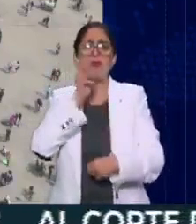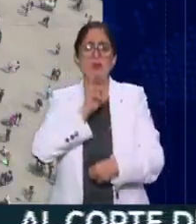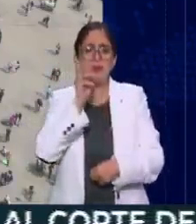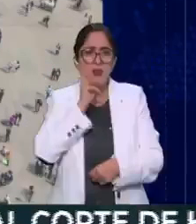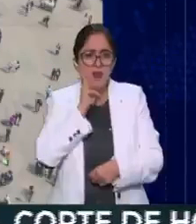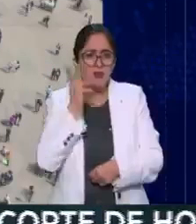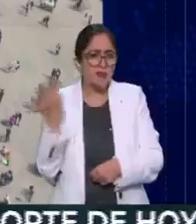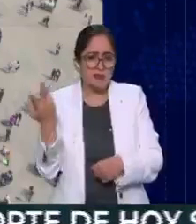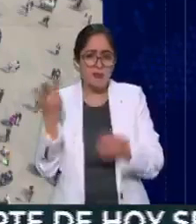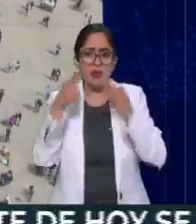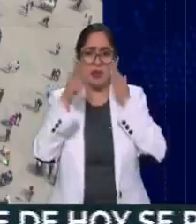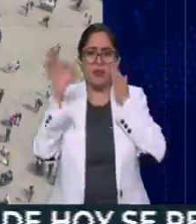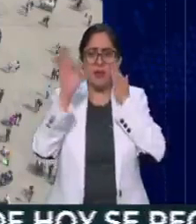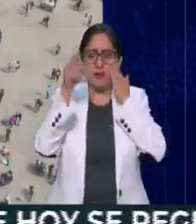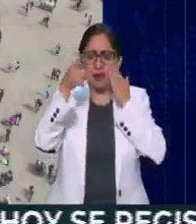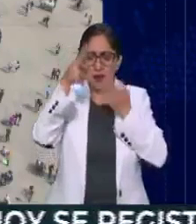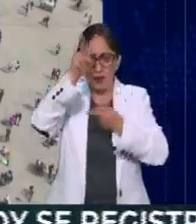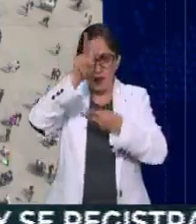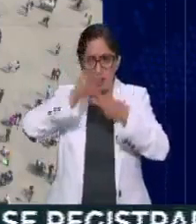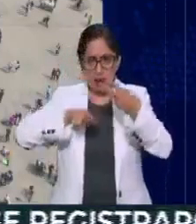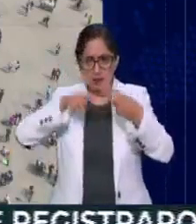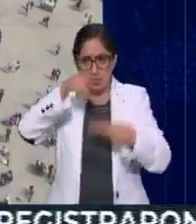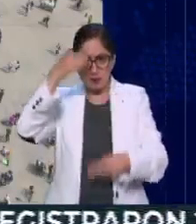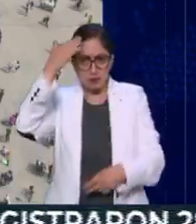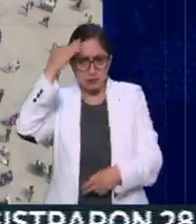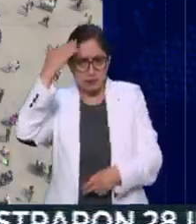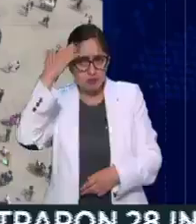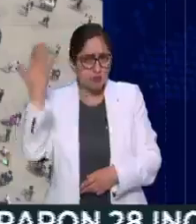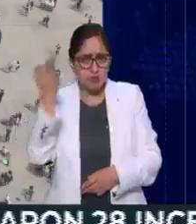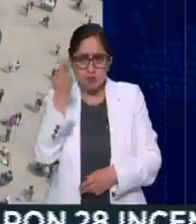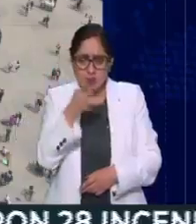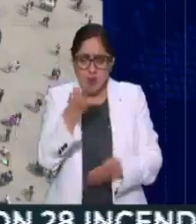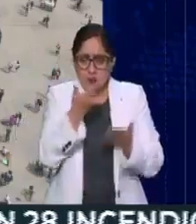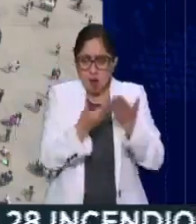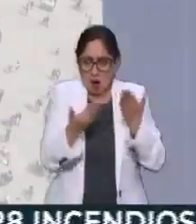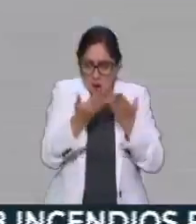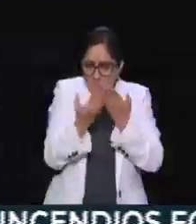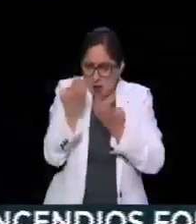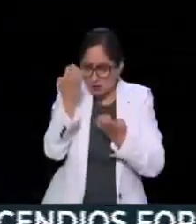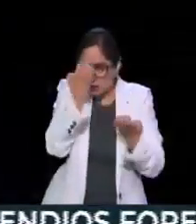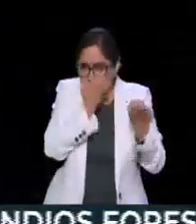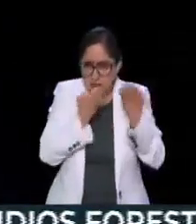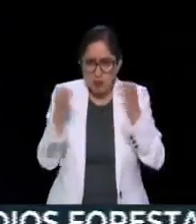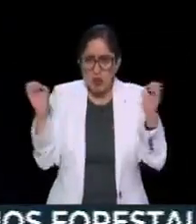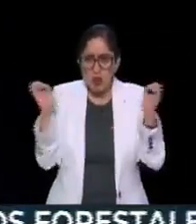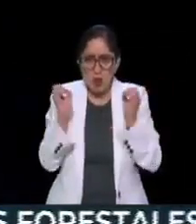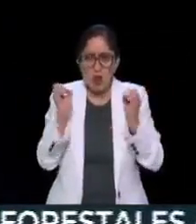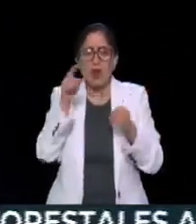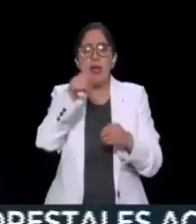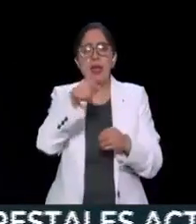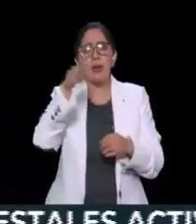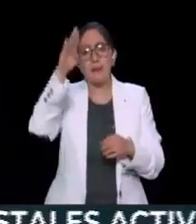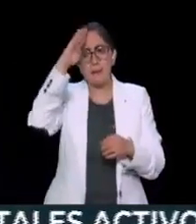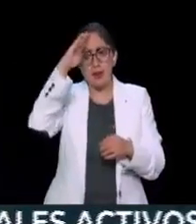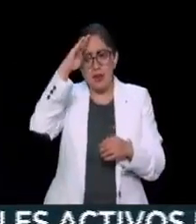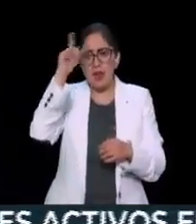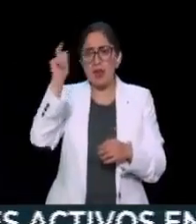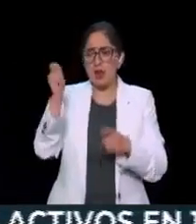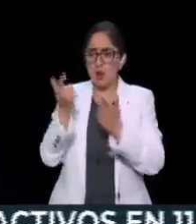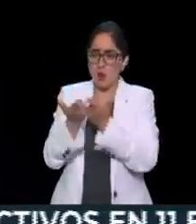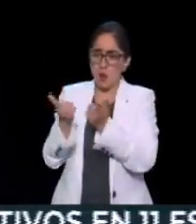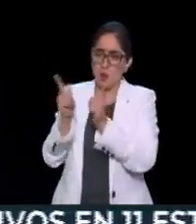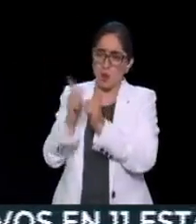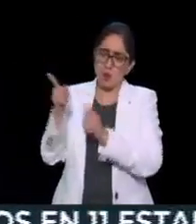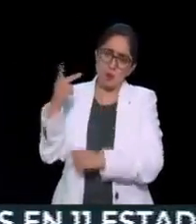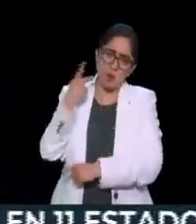no he preguntado bien, y quizás algún grupo sí lo reivindicó, pero hasta ahorita nadie lo ha reivindicado, entonces, esto fue una operación para mí, de la derecha mexicana,